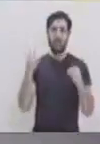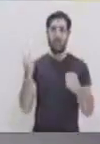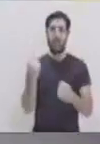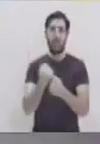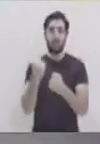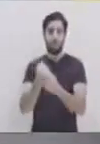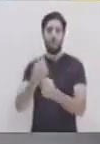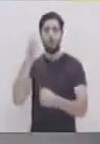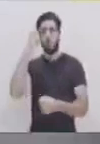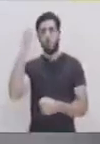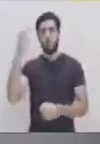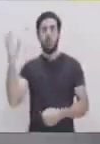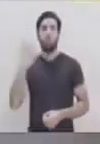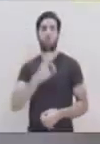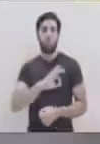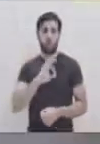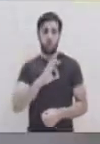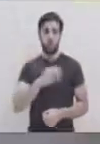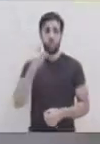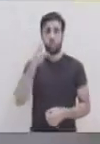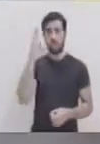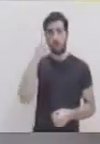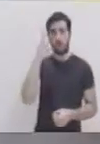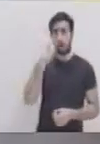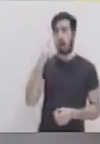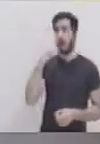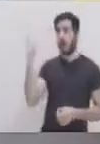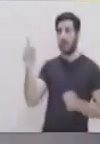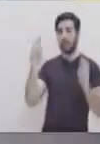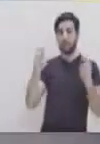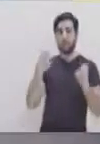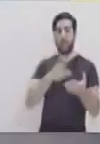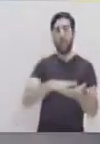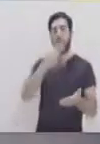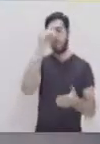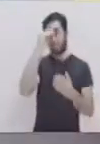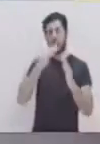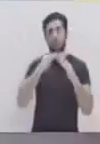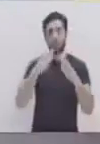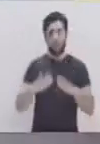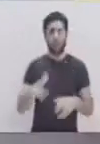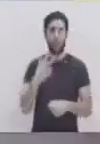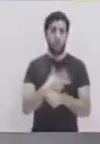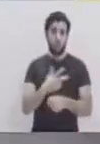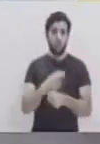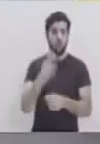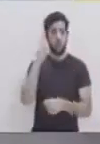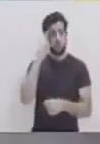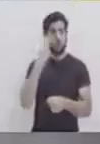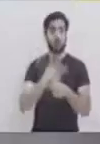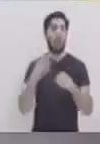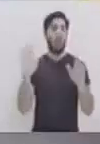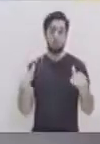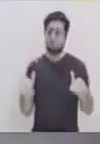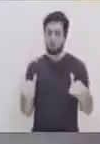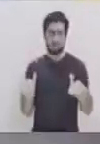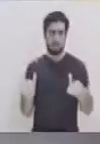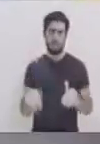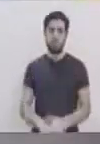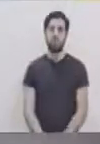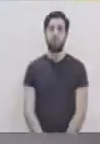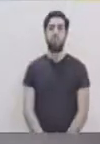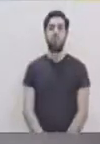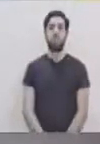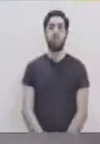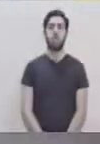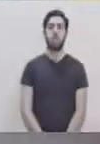llegamos al final del segmento de apoyo psicosocial. Y ustedes en casa recuerden seguirnos en nuestras redes sociales como Aprendo en Casa Guate y también recuerden que